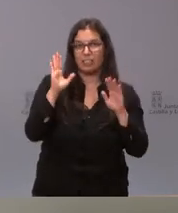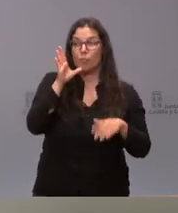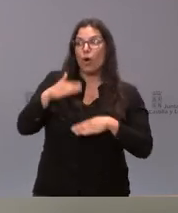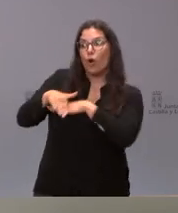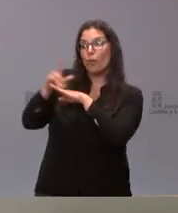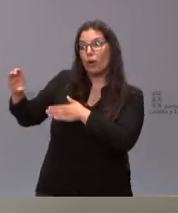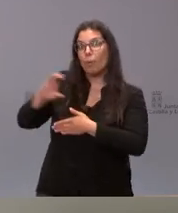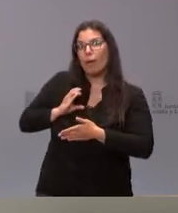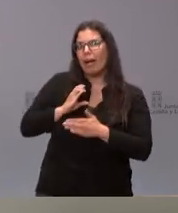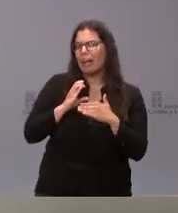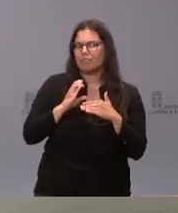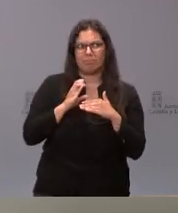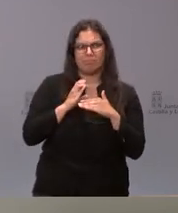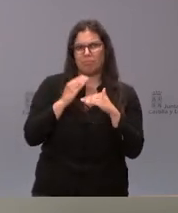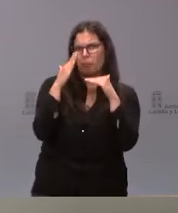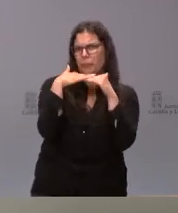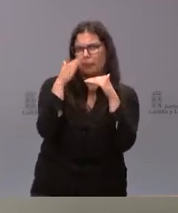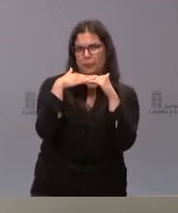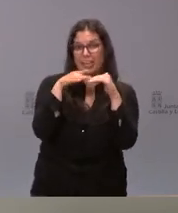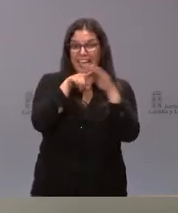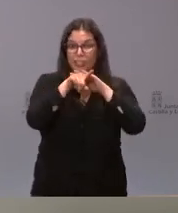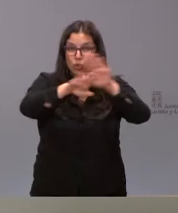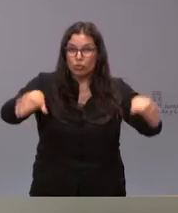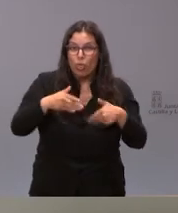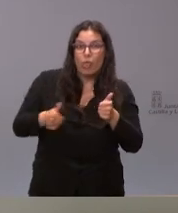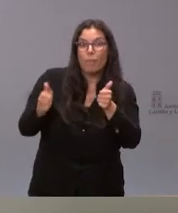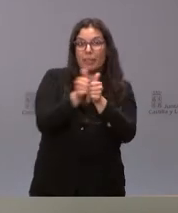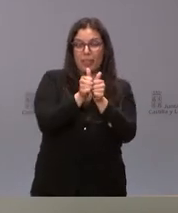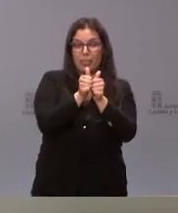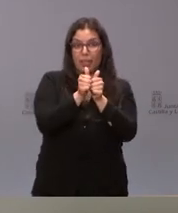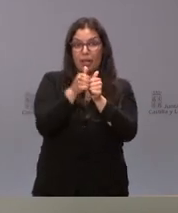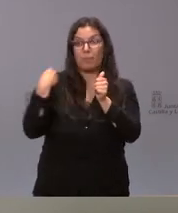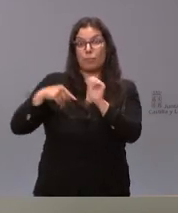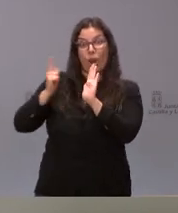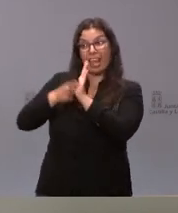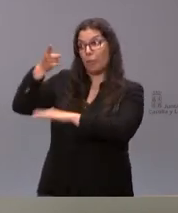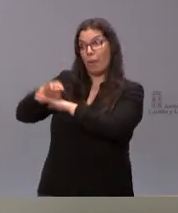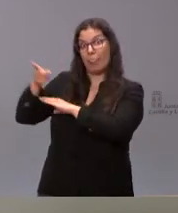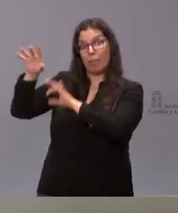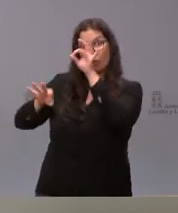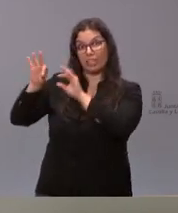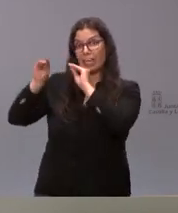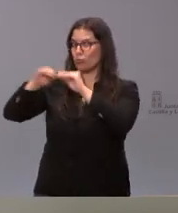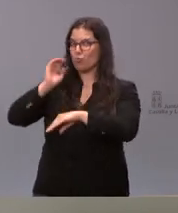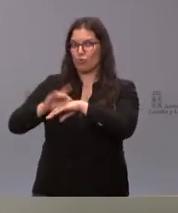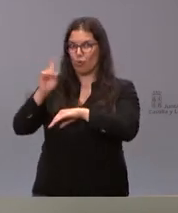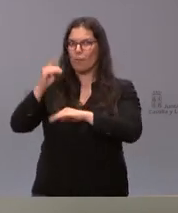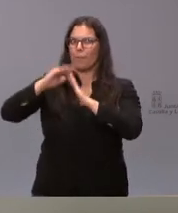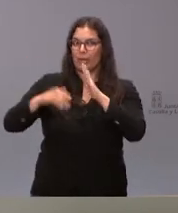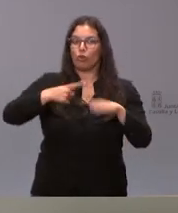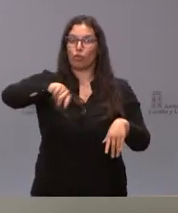está pagando una cantidad insuficiente del coste de la gestión de la dependencia muy por debajo incluso de lo que marca la ley y solo en el año 2021